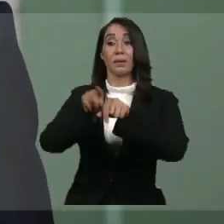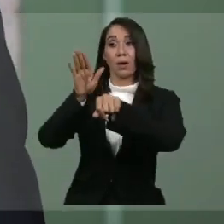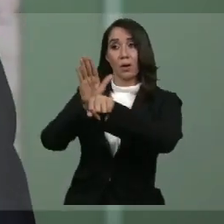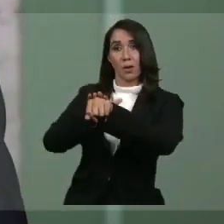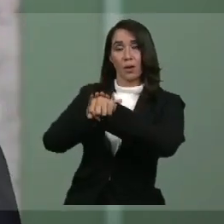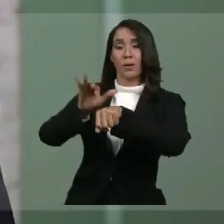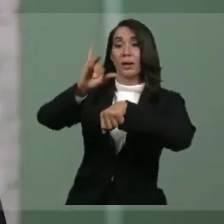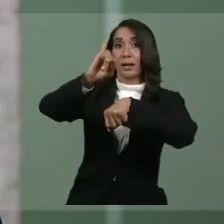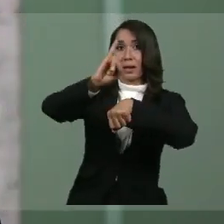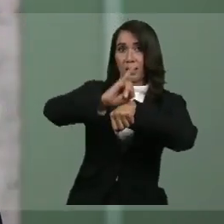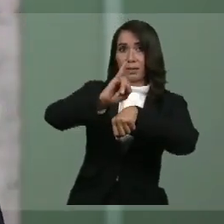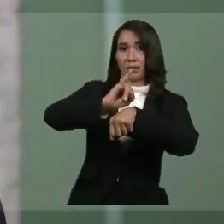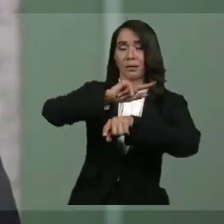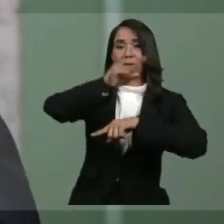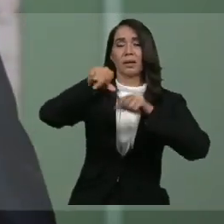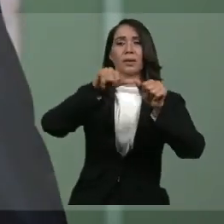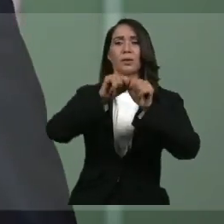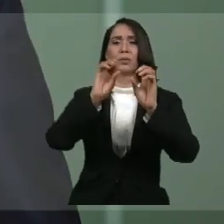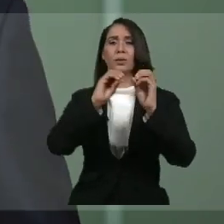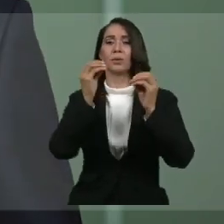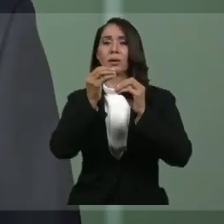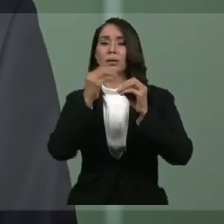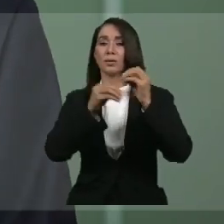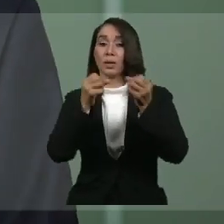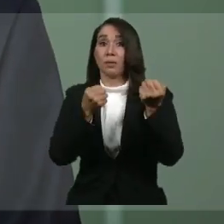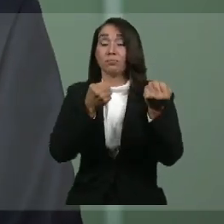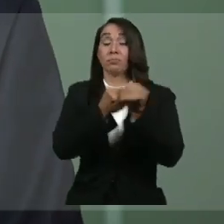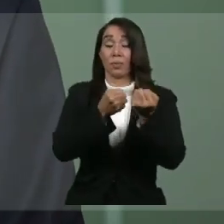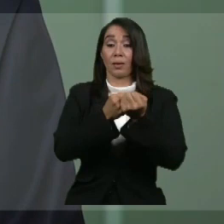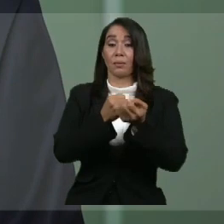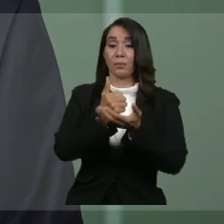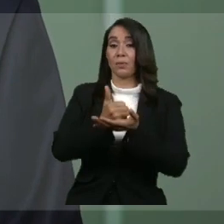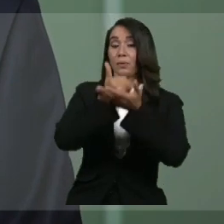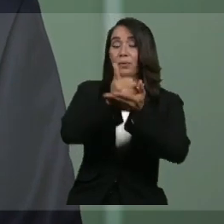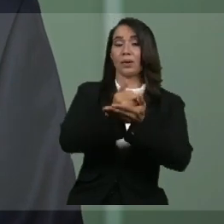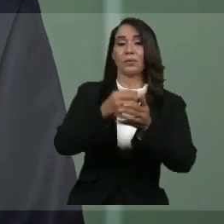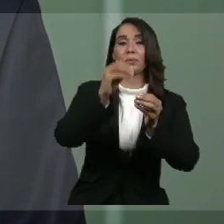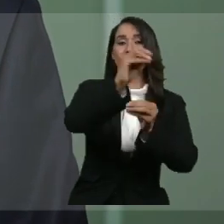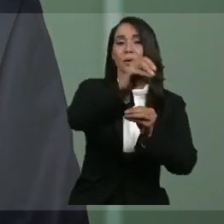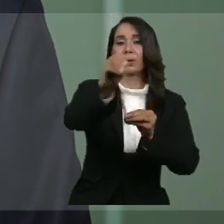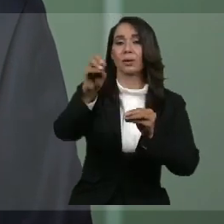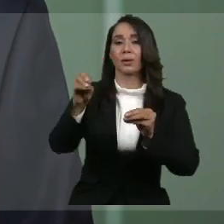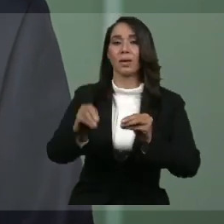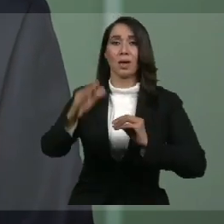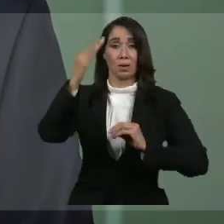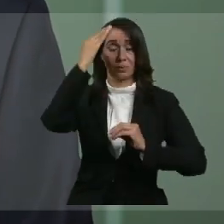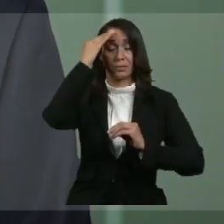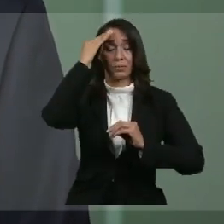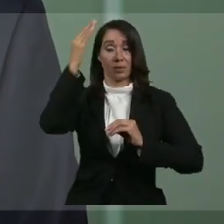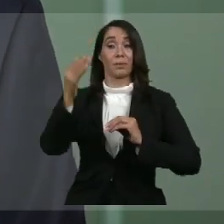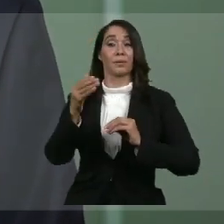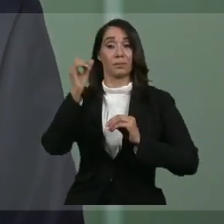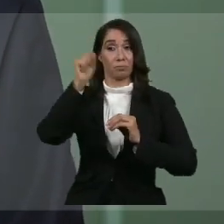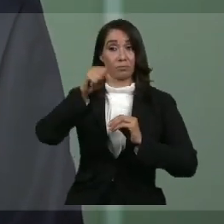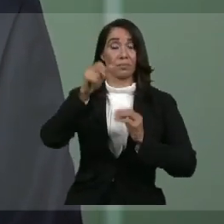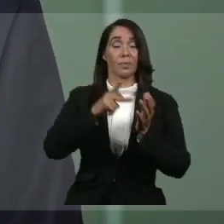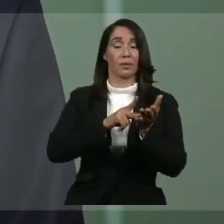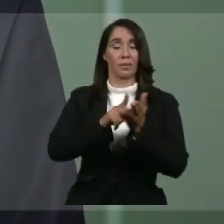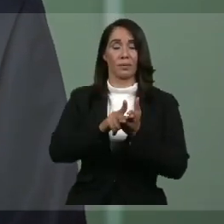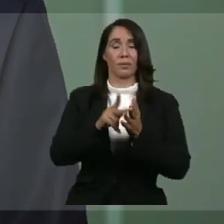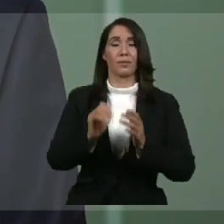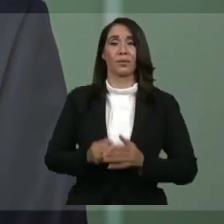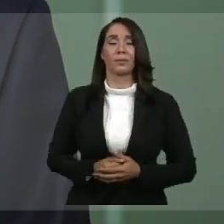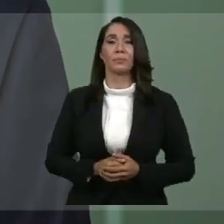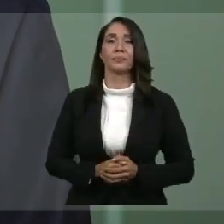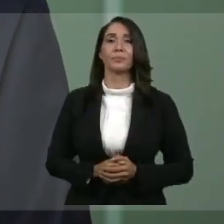organizaciones de la sociedad civil que nos acompañan en la distribución pueden dar fe de todo ello. Estamos